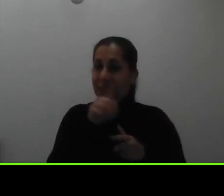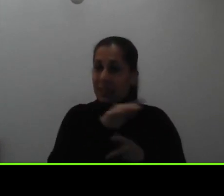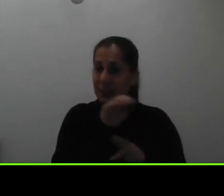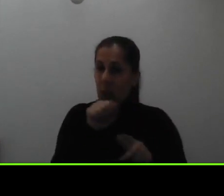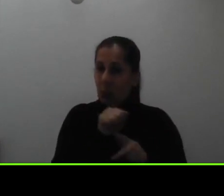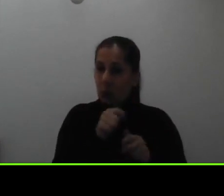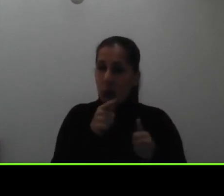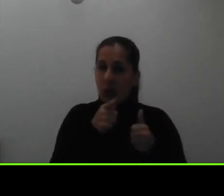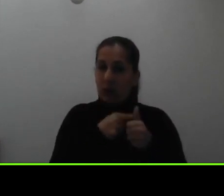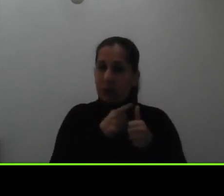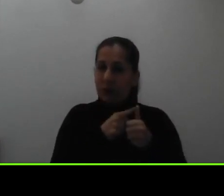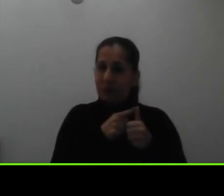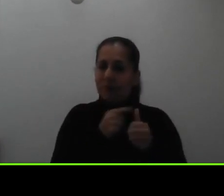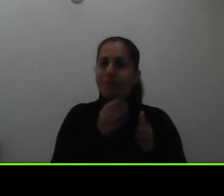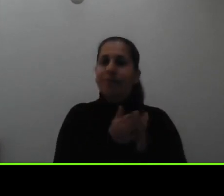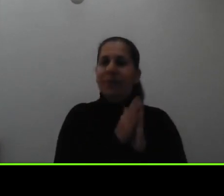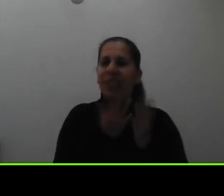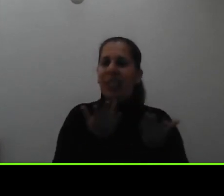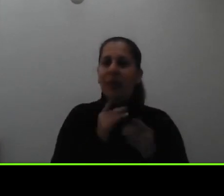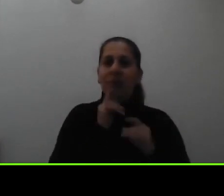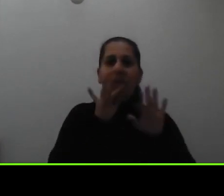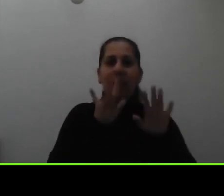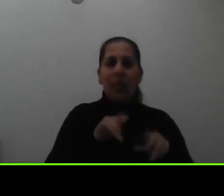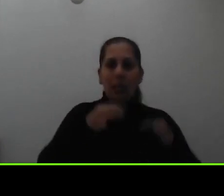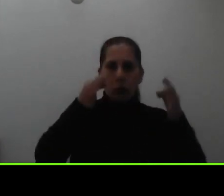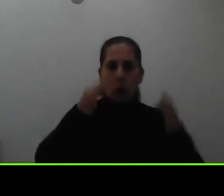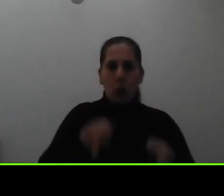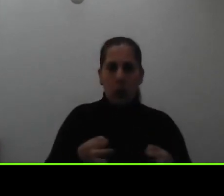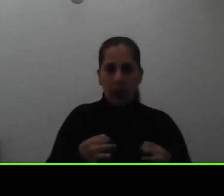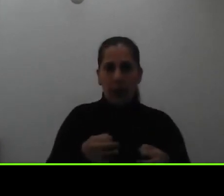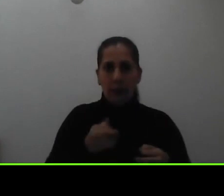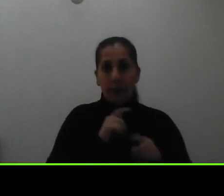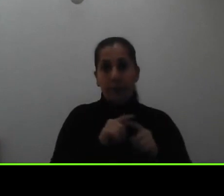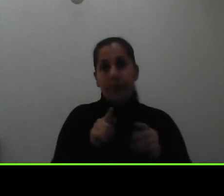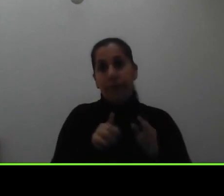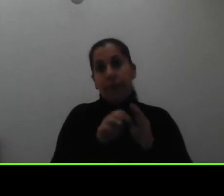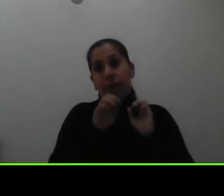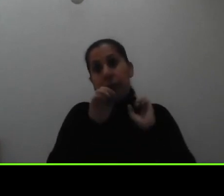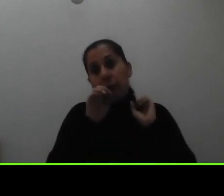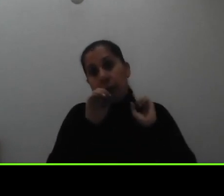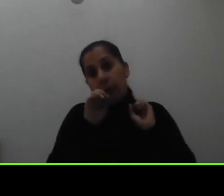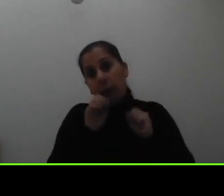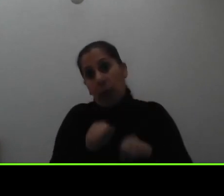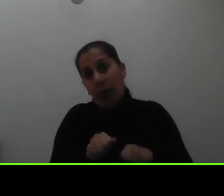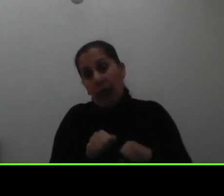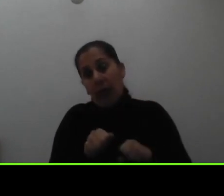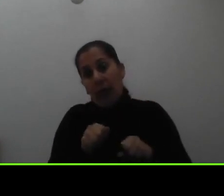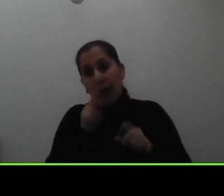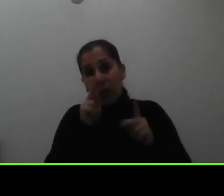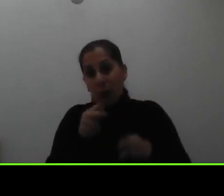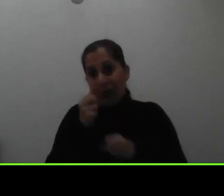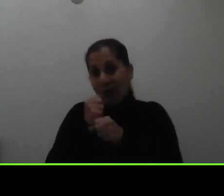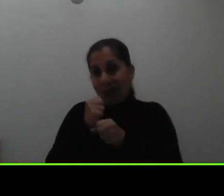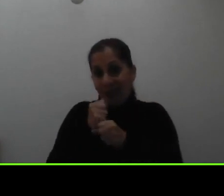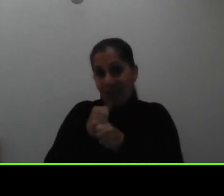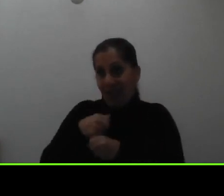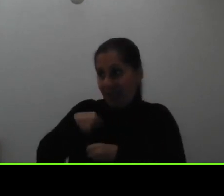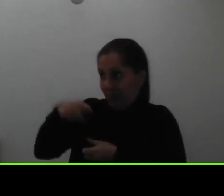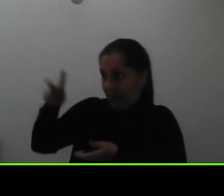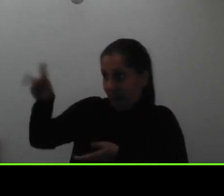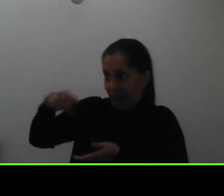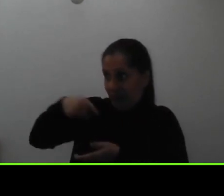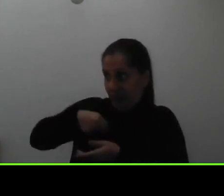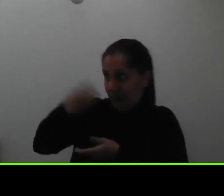vamos a pedir una declaración jurada y en caso que se pueda pues que la persona a que le trabajen les pueda dar algún